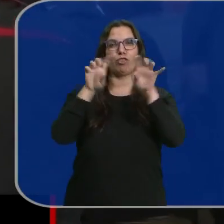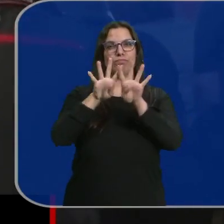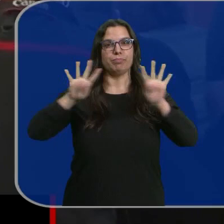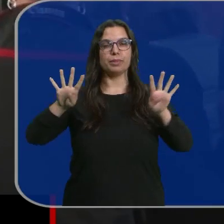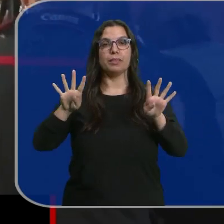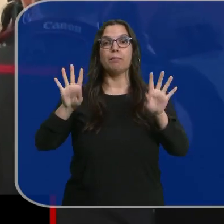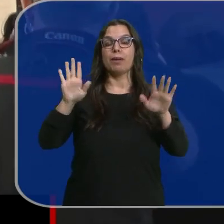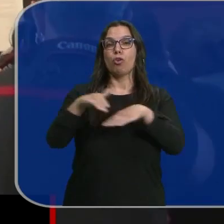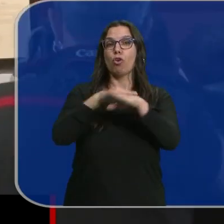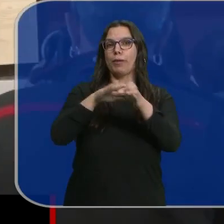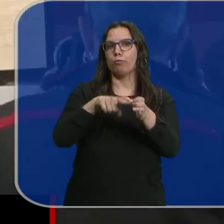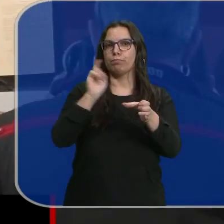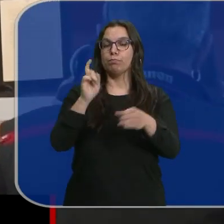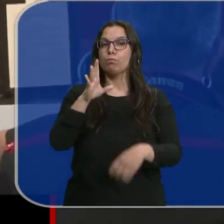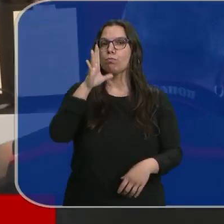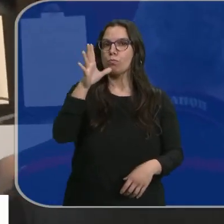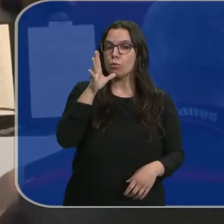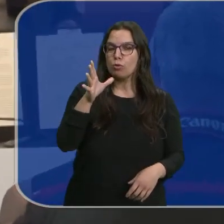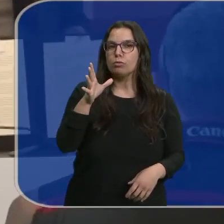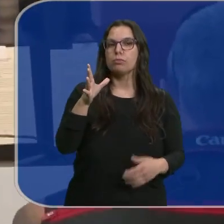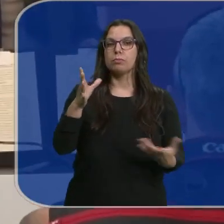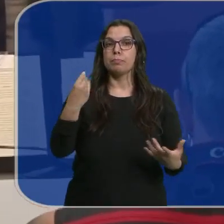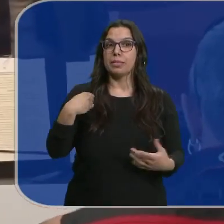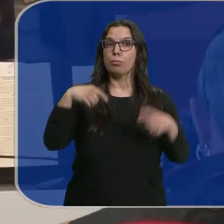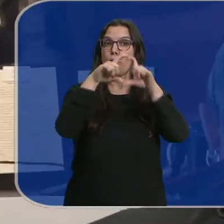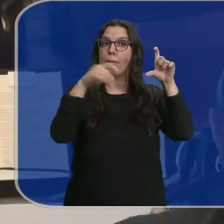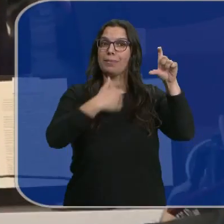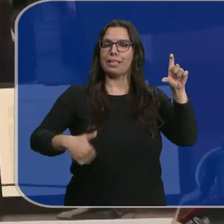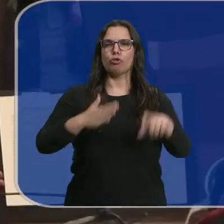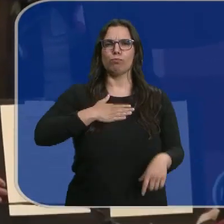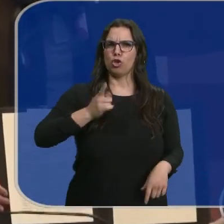en la que no ha estado el gobierno por expreso deseo de la COE.